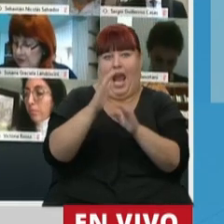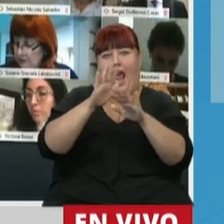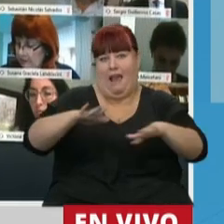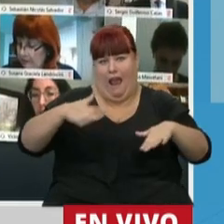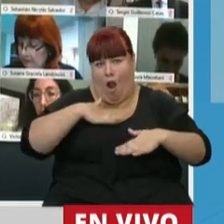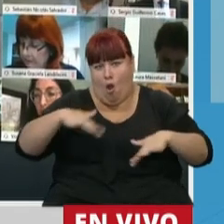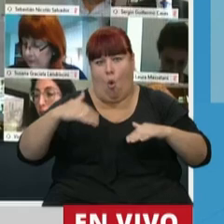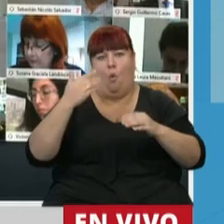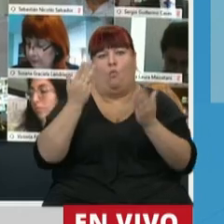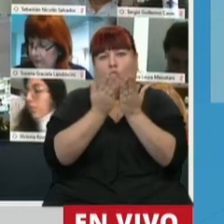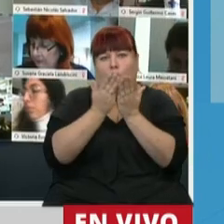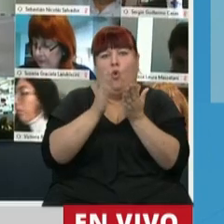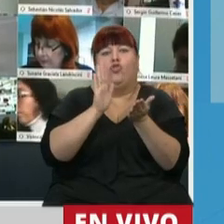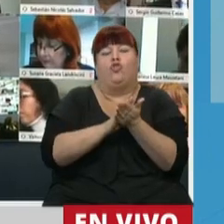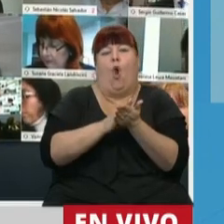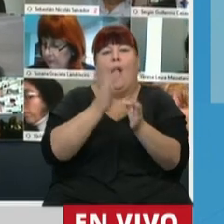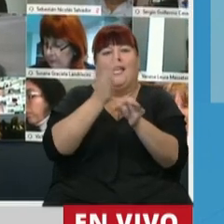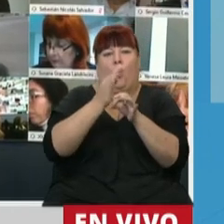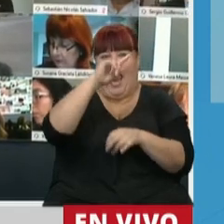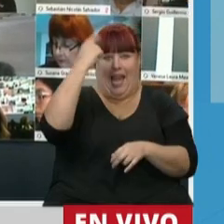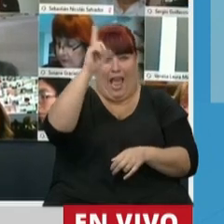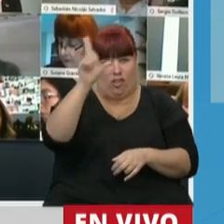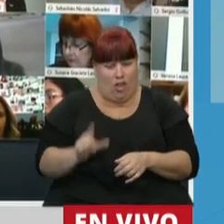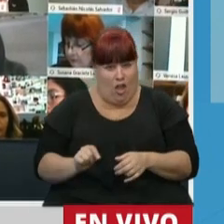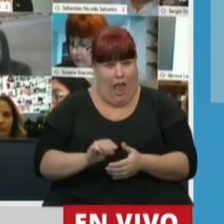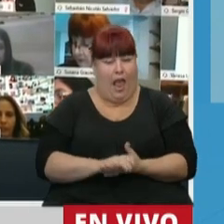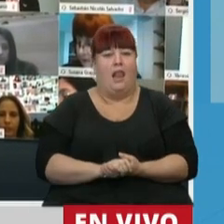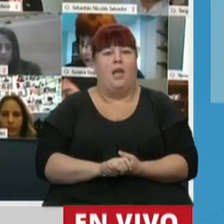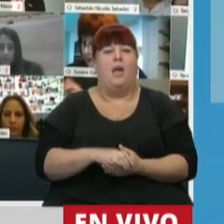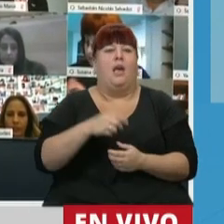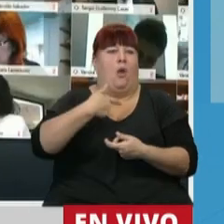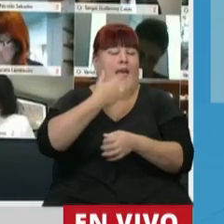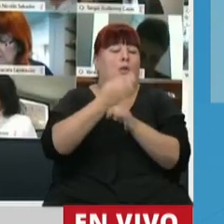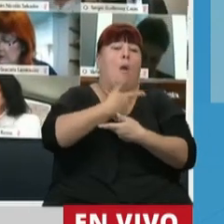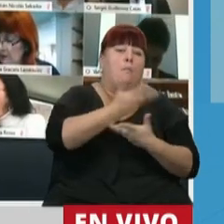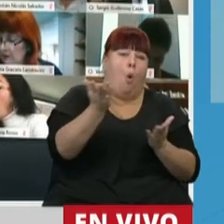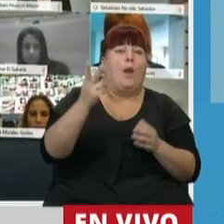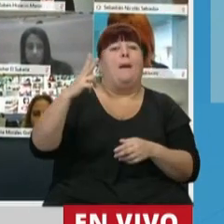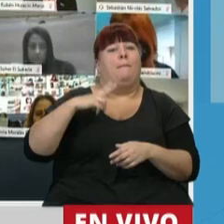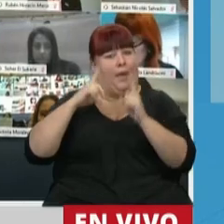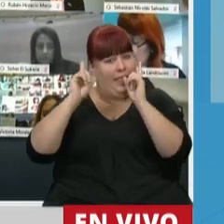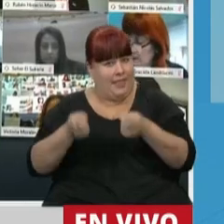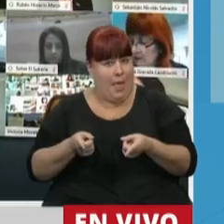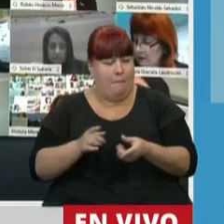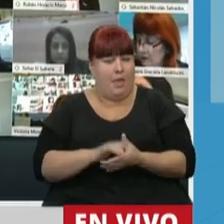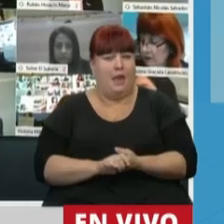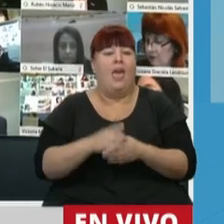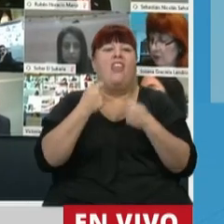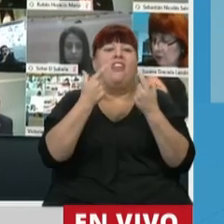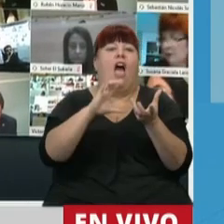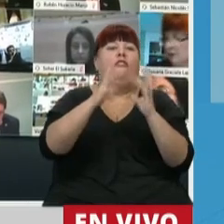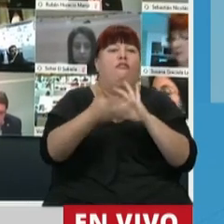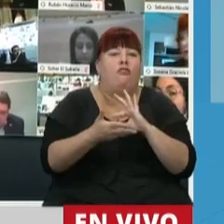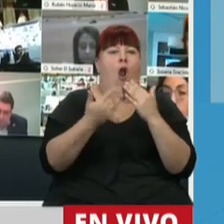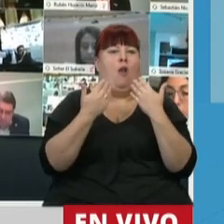estudiantes del Sistema Educativo Nacional de Gestión Pública y de Gestión Privada canales que